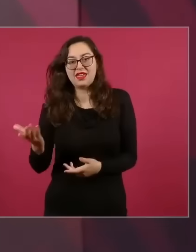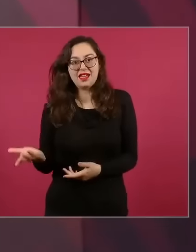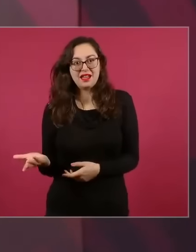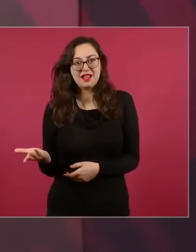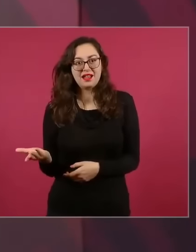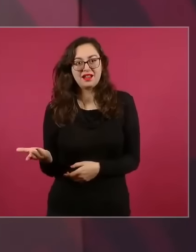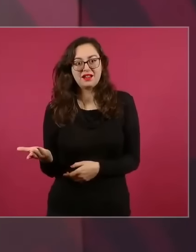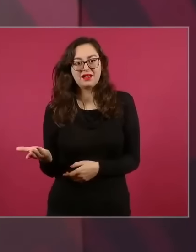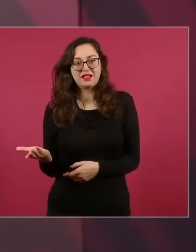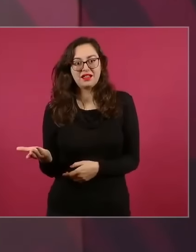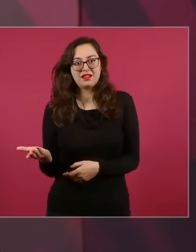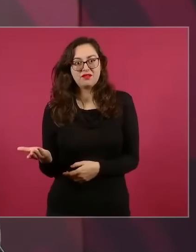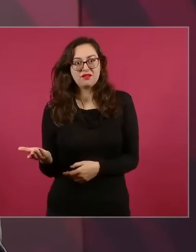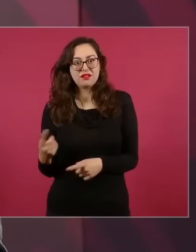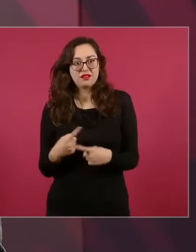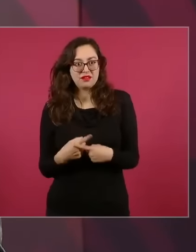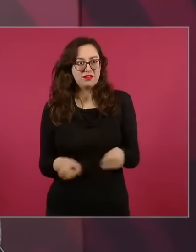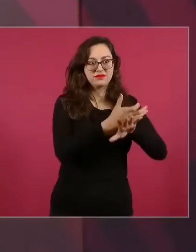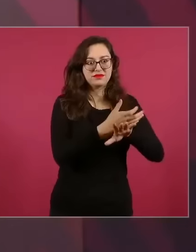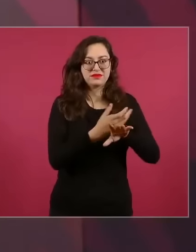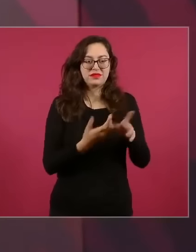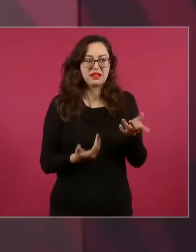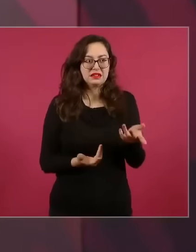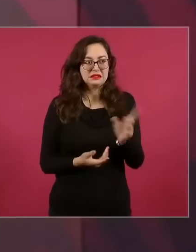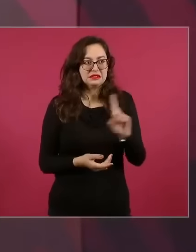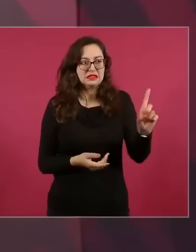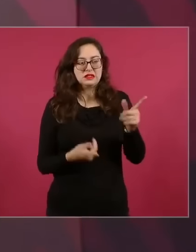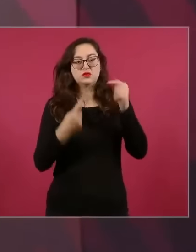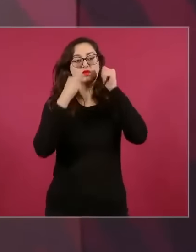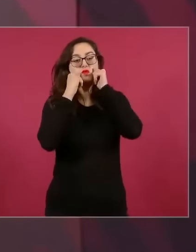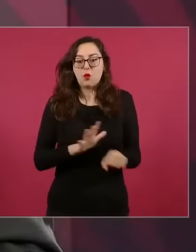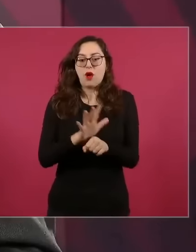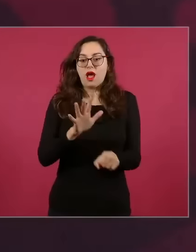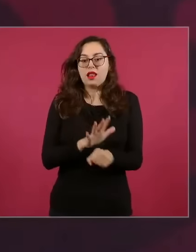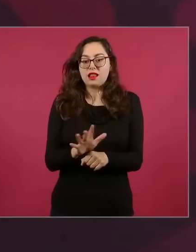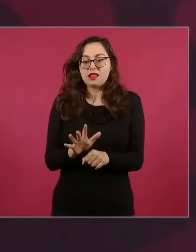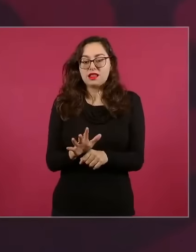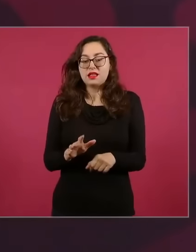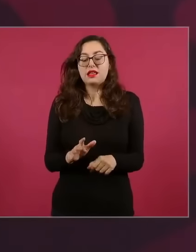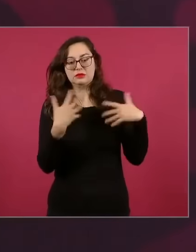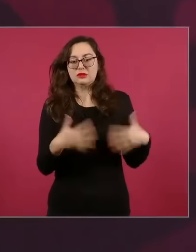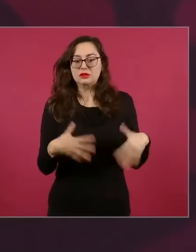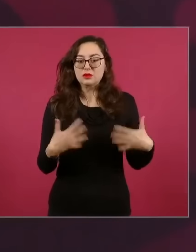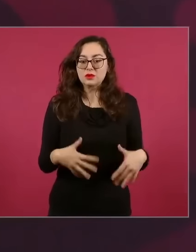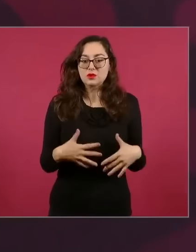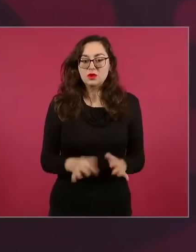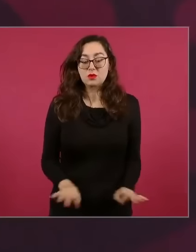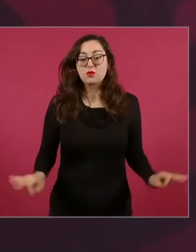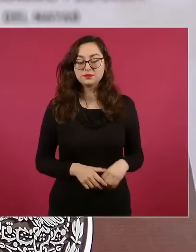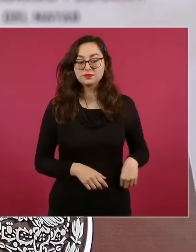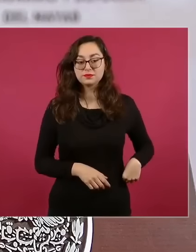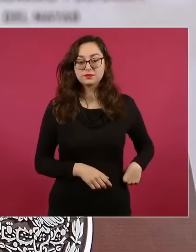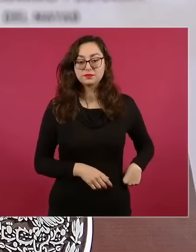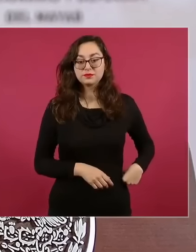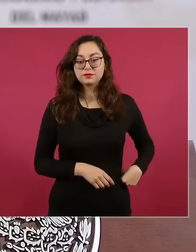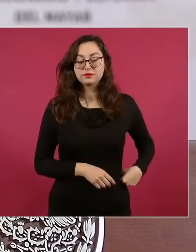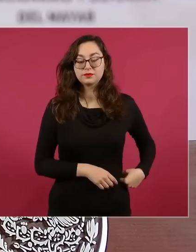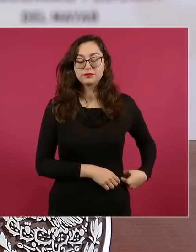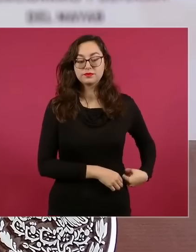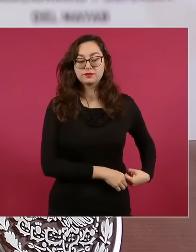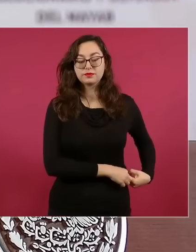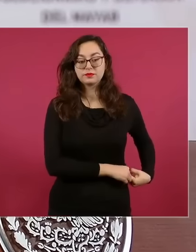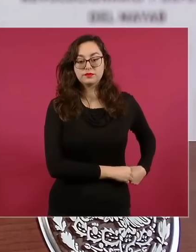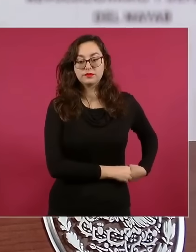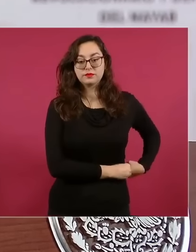a un presidente de Estados Unidos, lo importante de Roosevelt. Bueno, este,